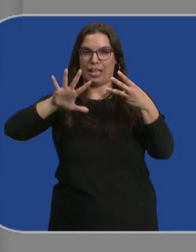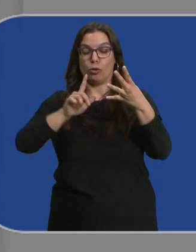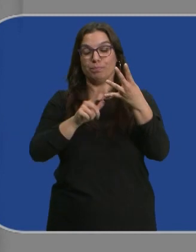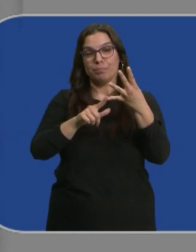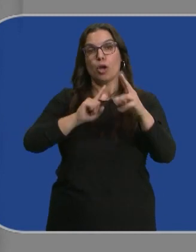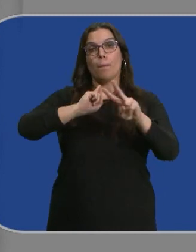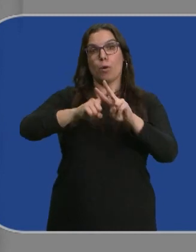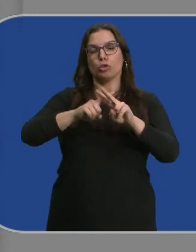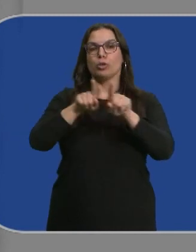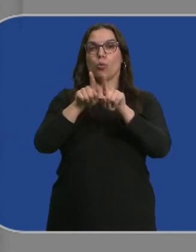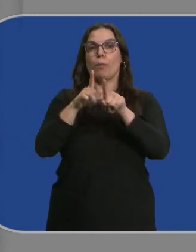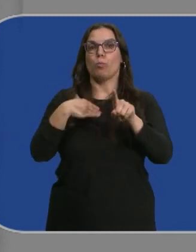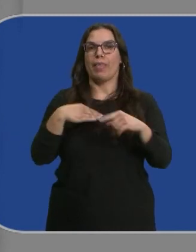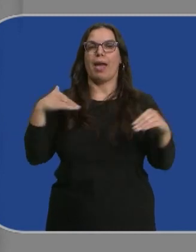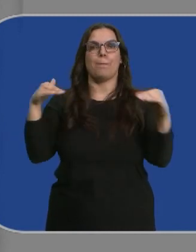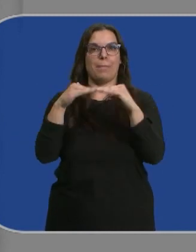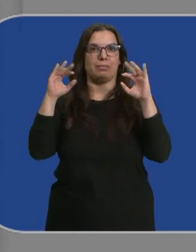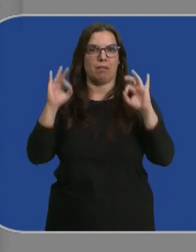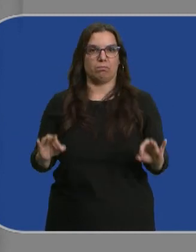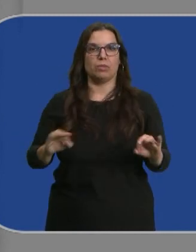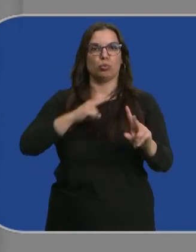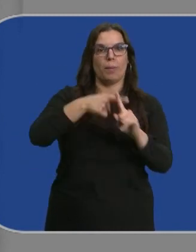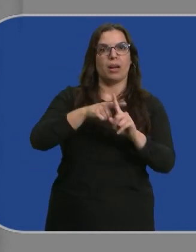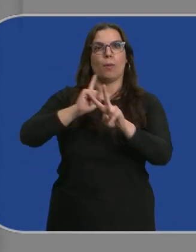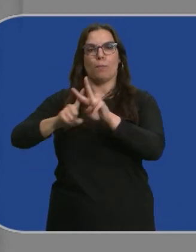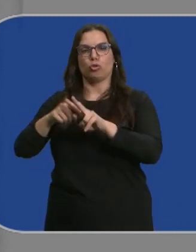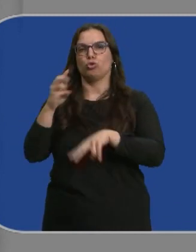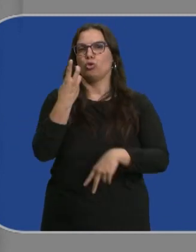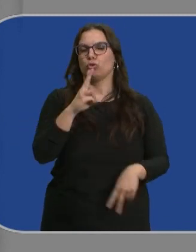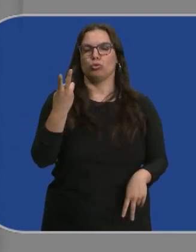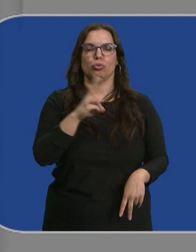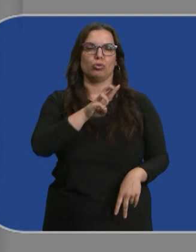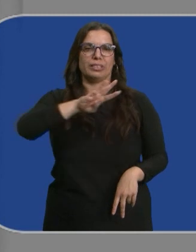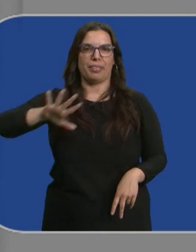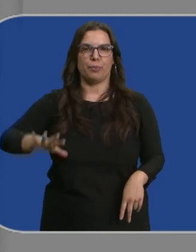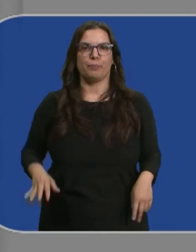estaría en empate técnico con la plataforma de Yolanda Díaz, también con 35 diputados.